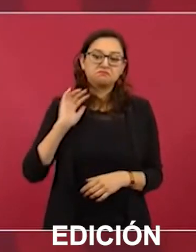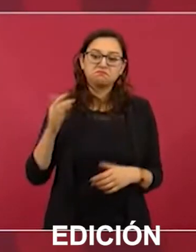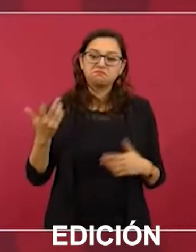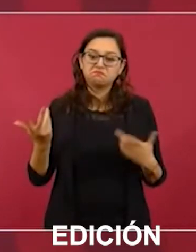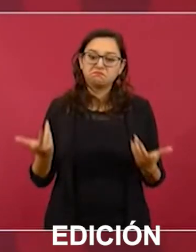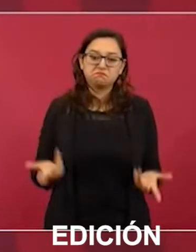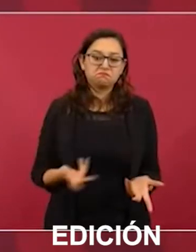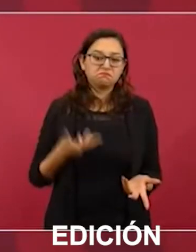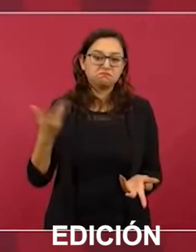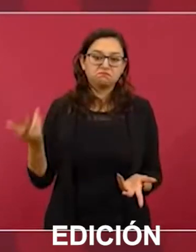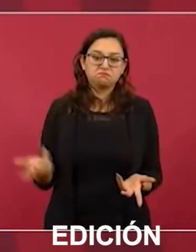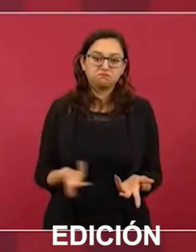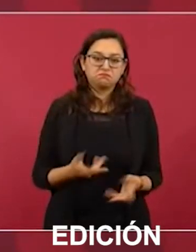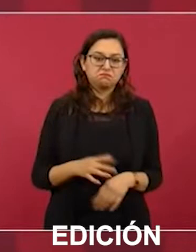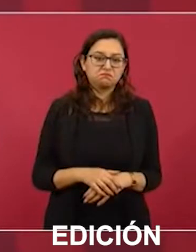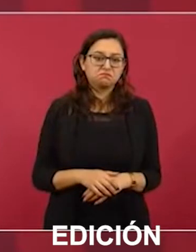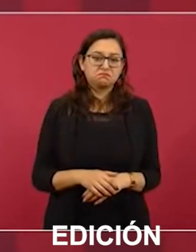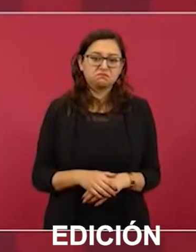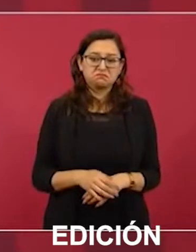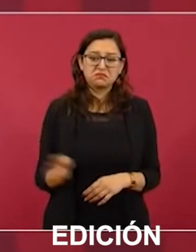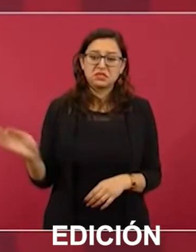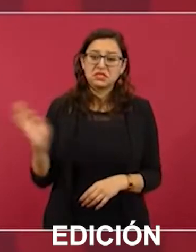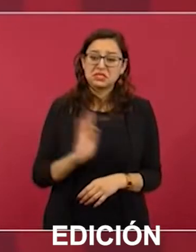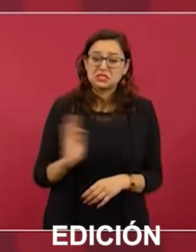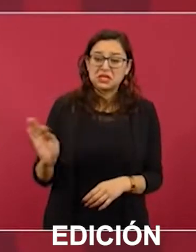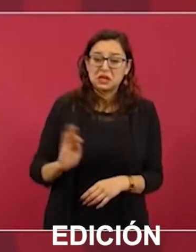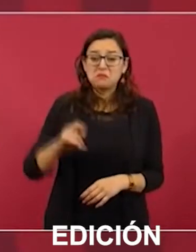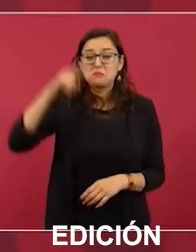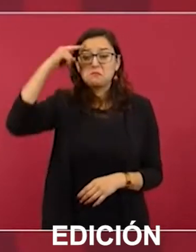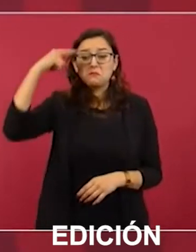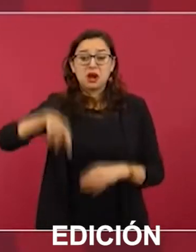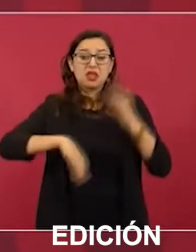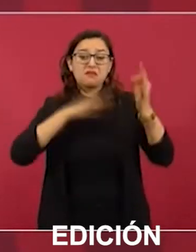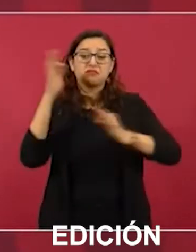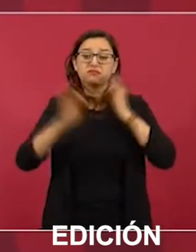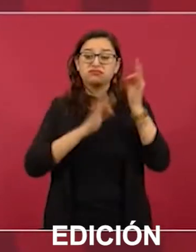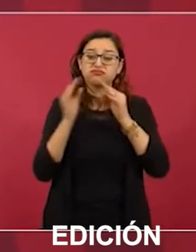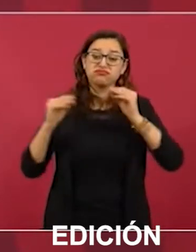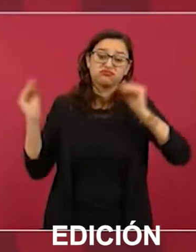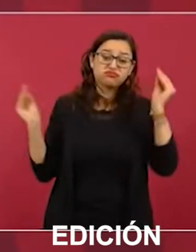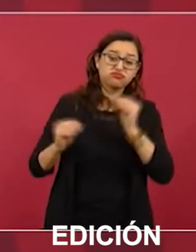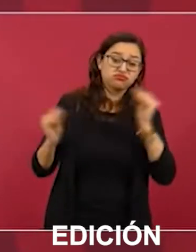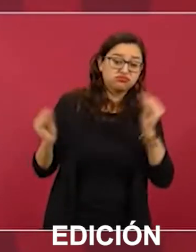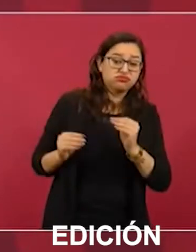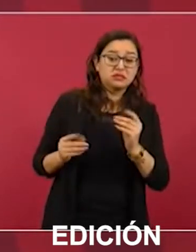Solo para la polémica o para